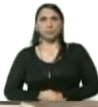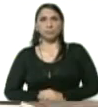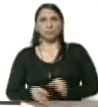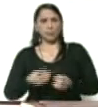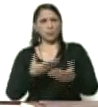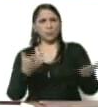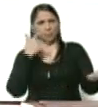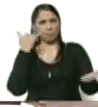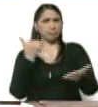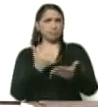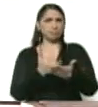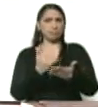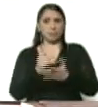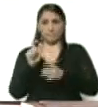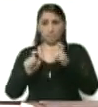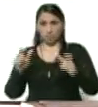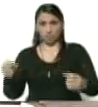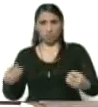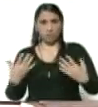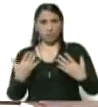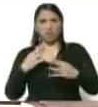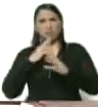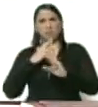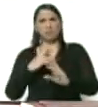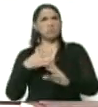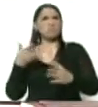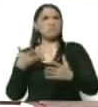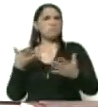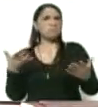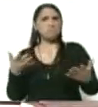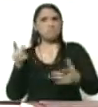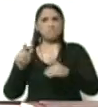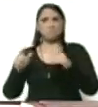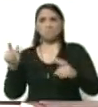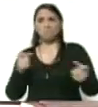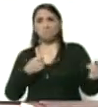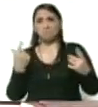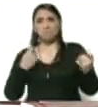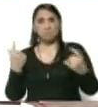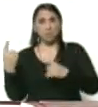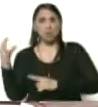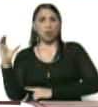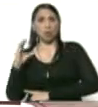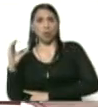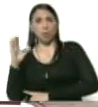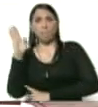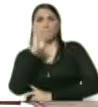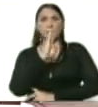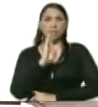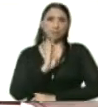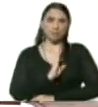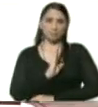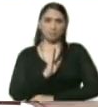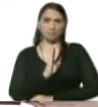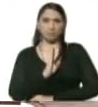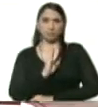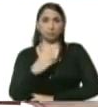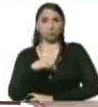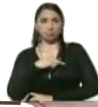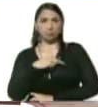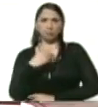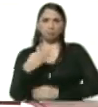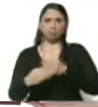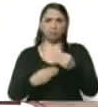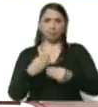se dan cuenta, los casos responden a casos importados de Colombia y de Brasil. Hemos hecho